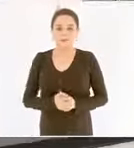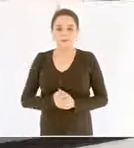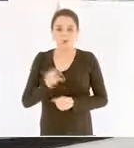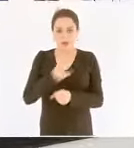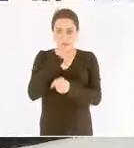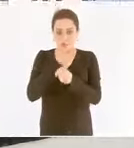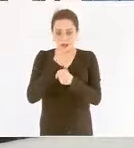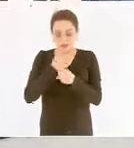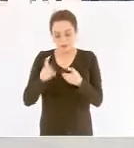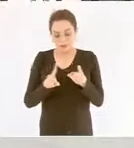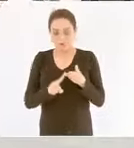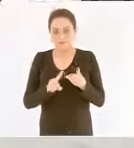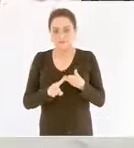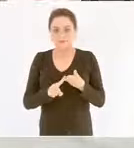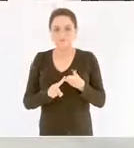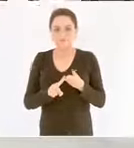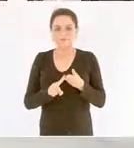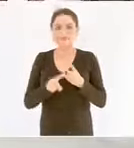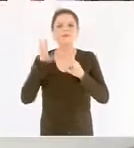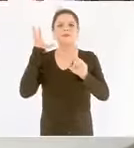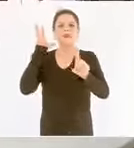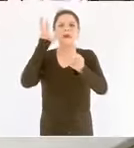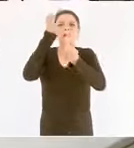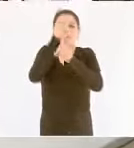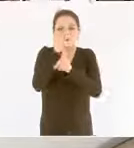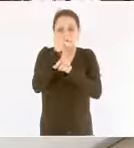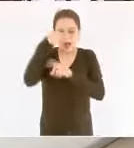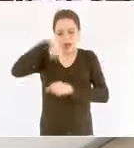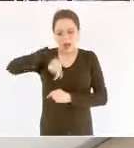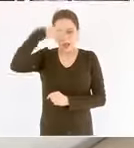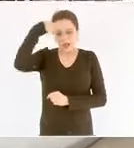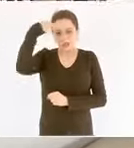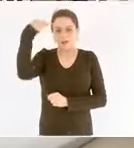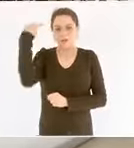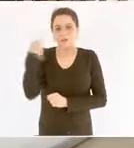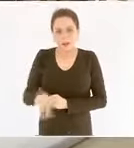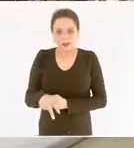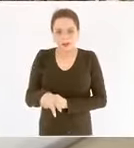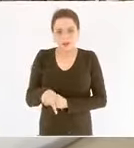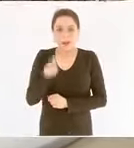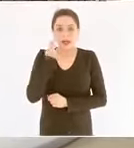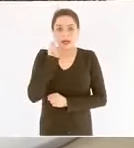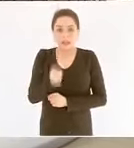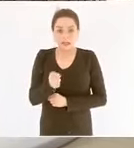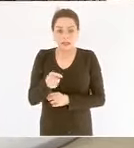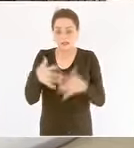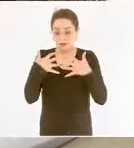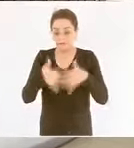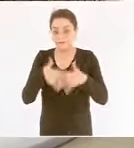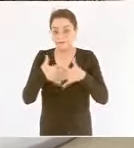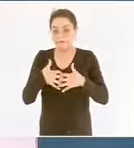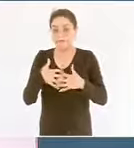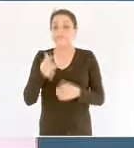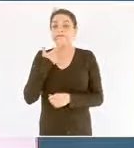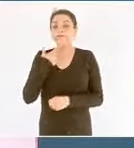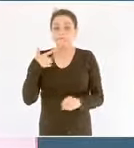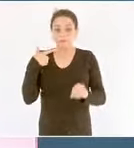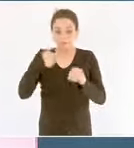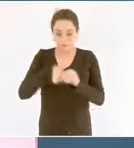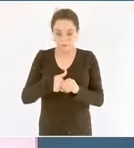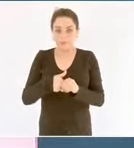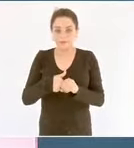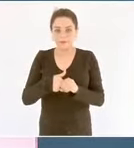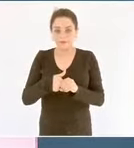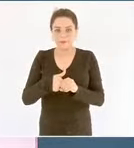cumplirá con la meta de producir en México las gasolinas las